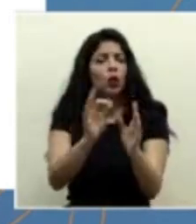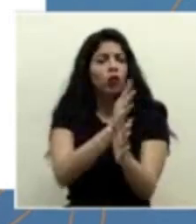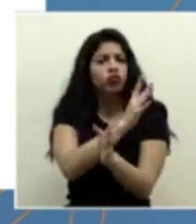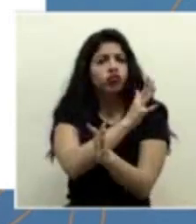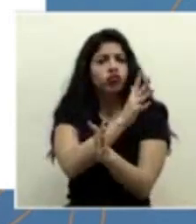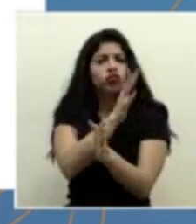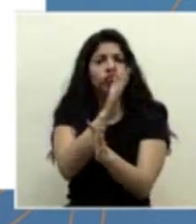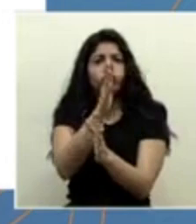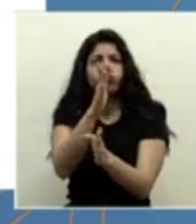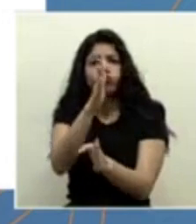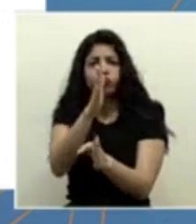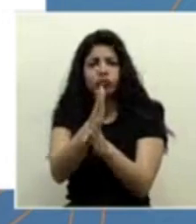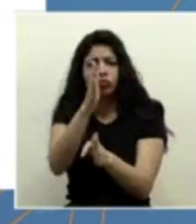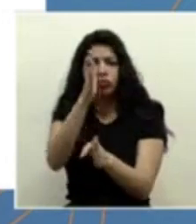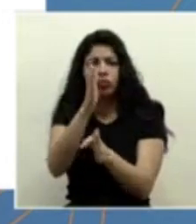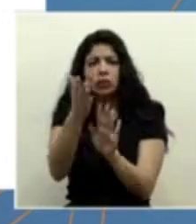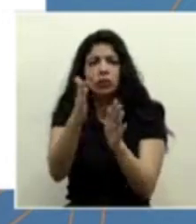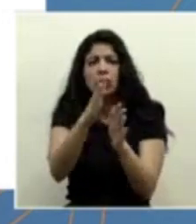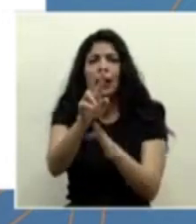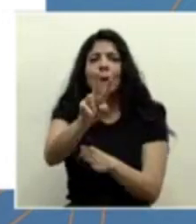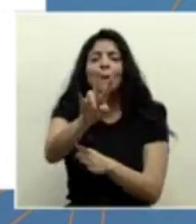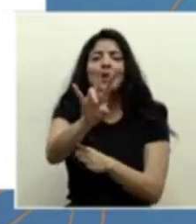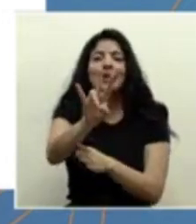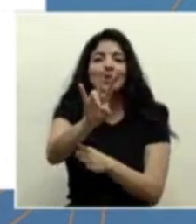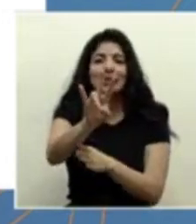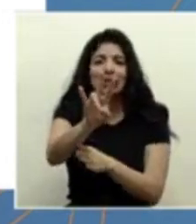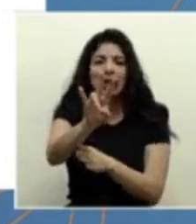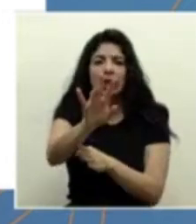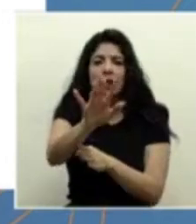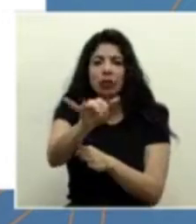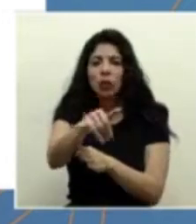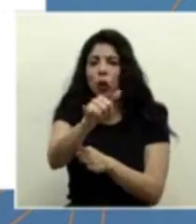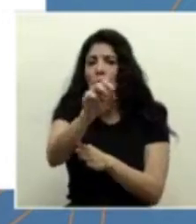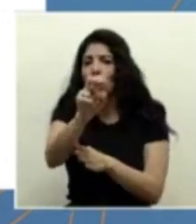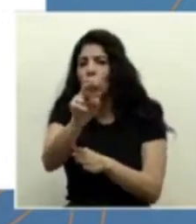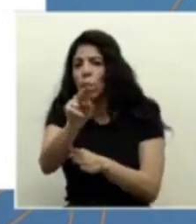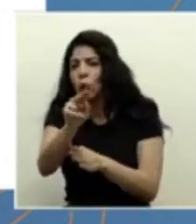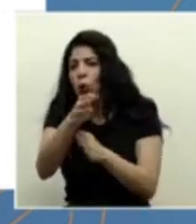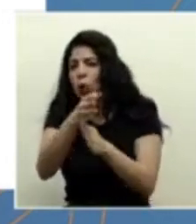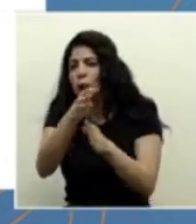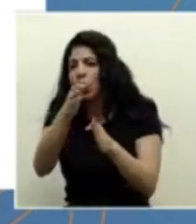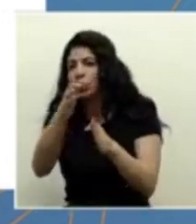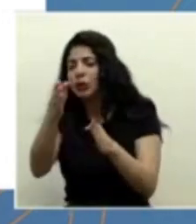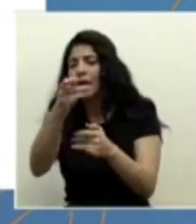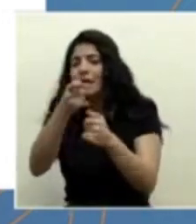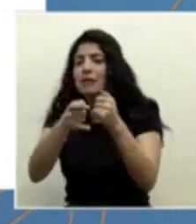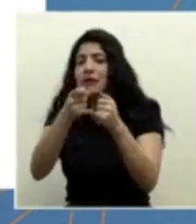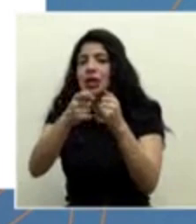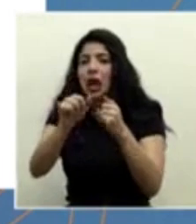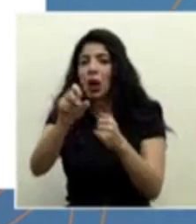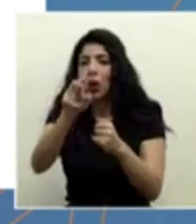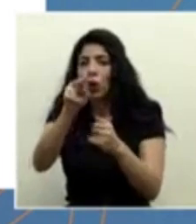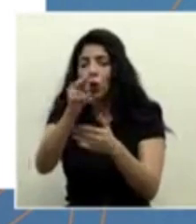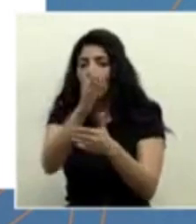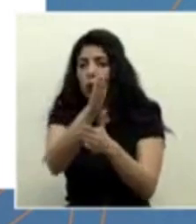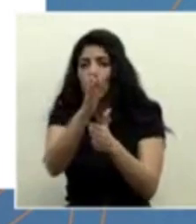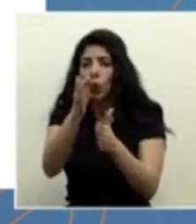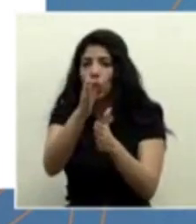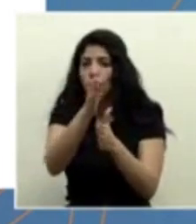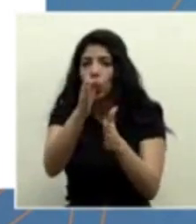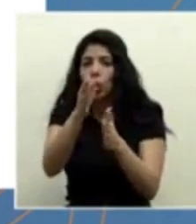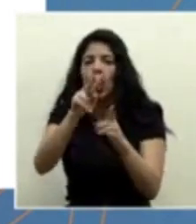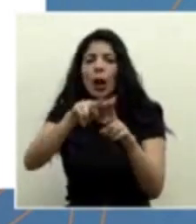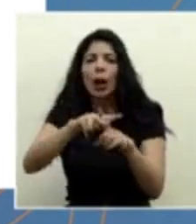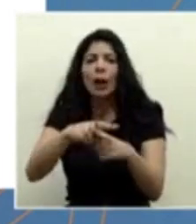Llega un momento, por ahí ya del 27 justamente de junio, un poquito después, a finales de junio, en donde ya